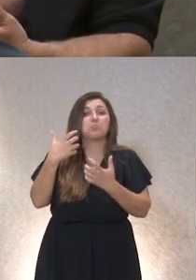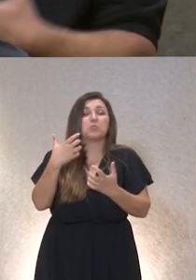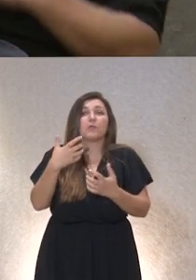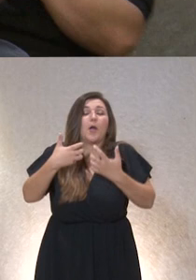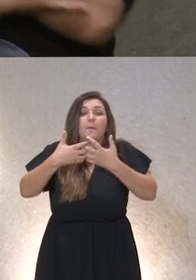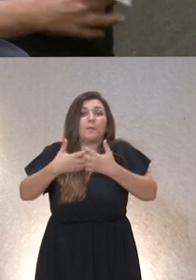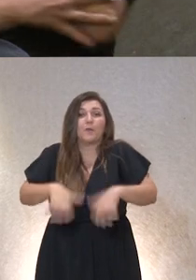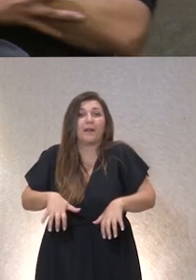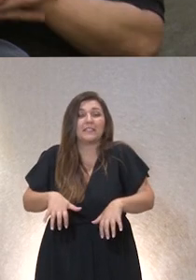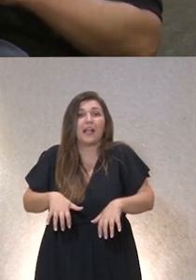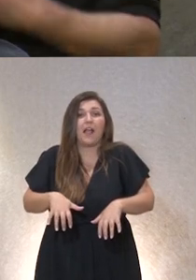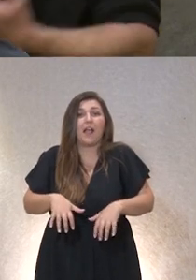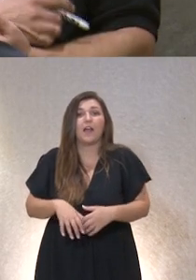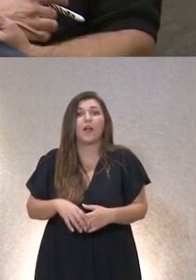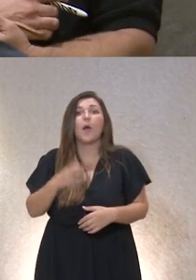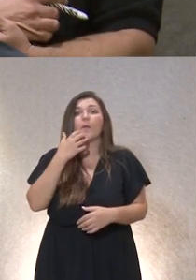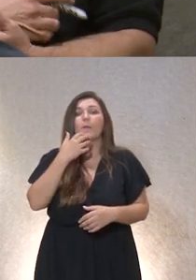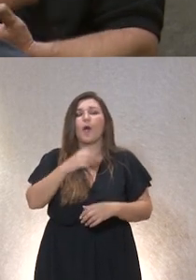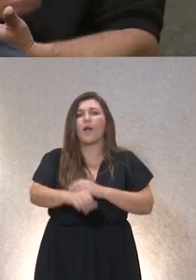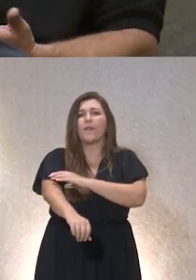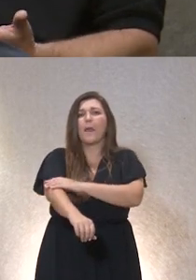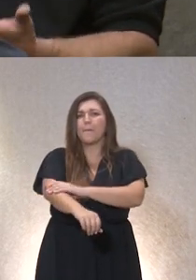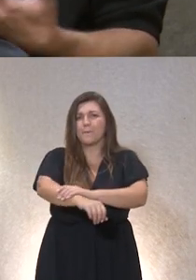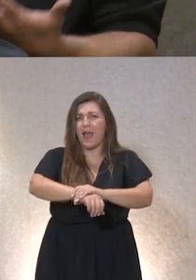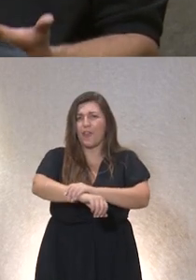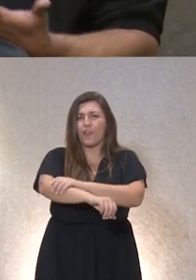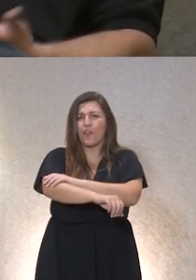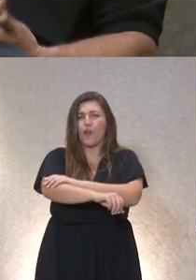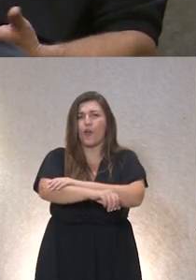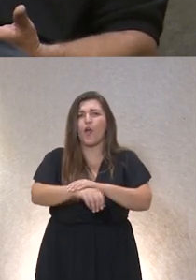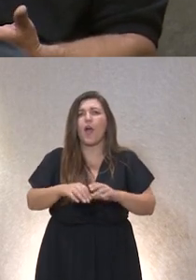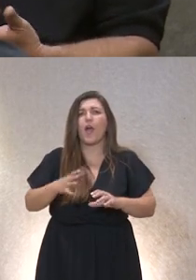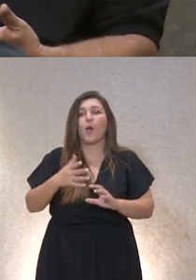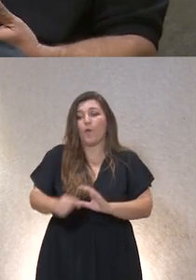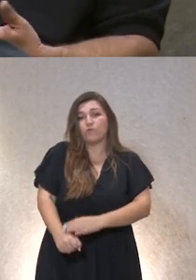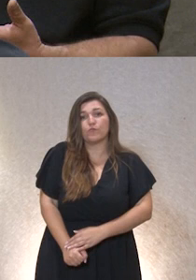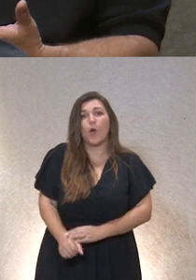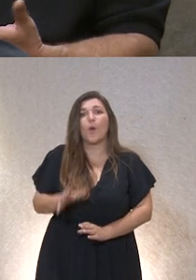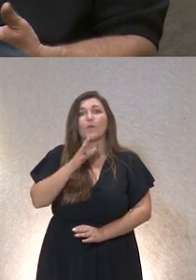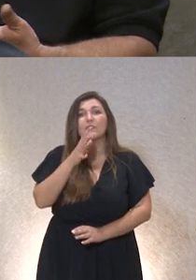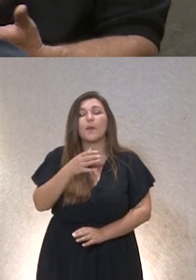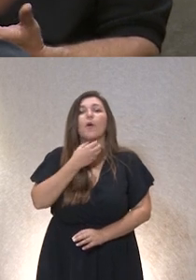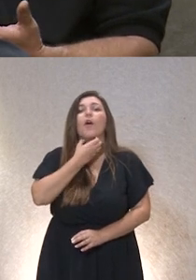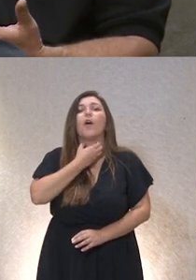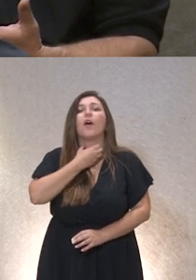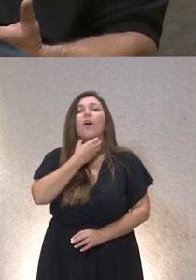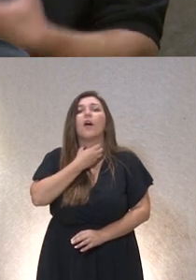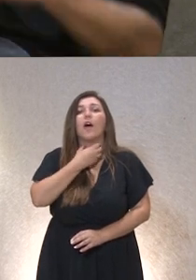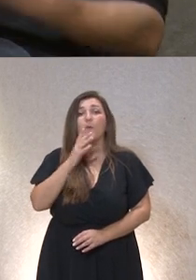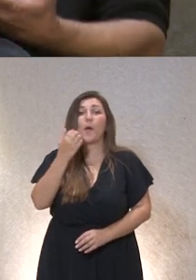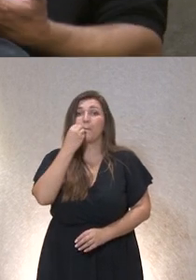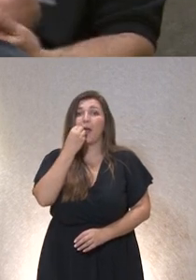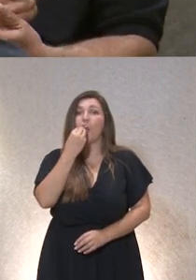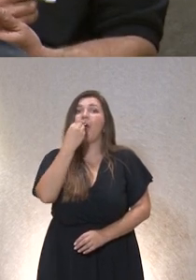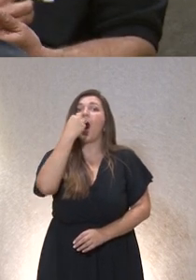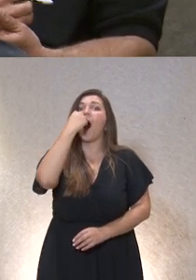él usa unas férulas en los brazos porque tiene un riesgo de atragantamiento por autoestimulación pues tiende a llevarse la mano a la boca